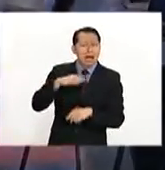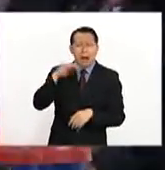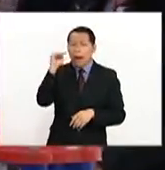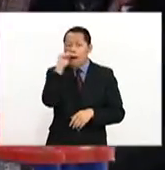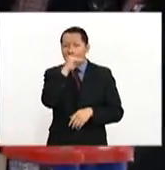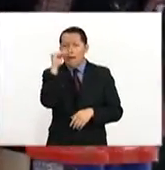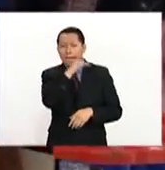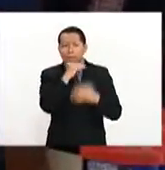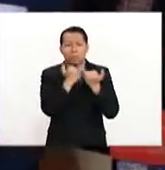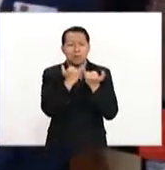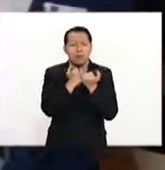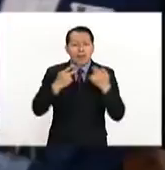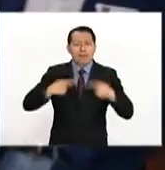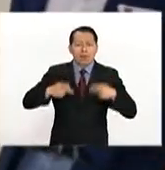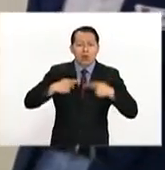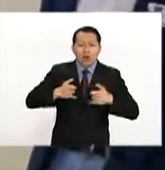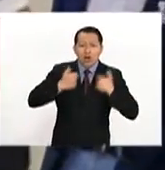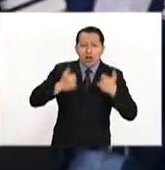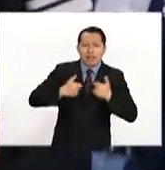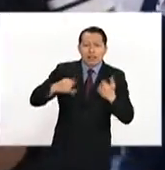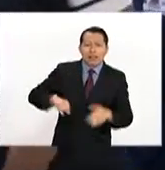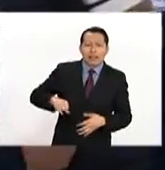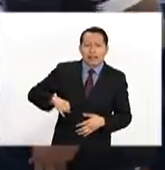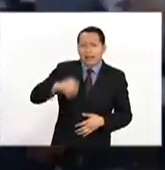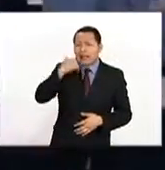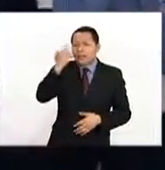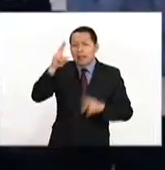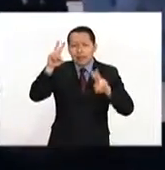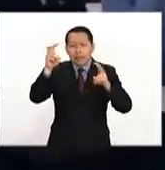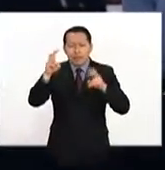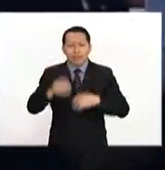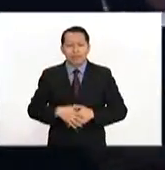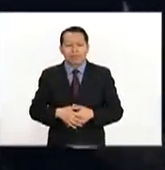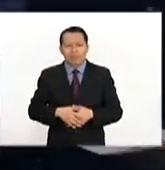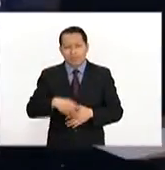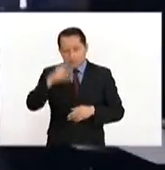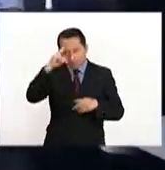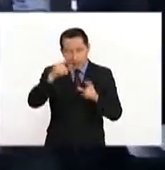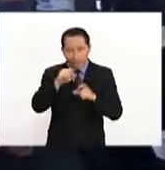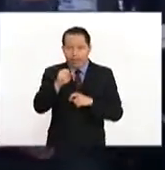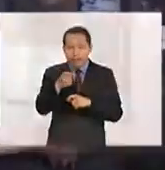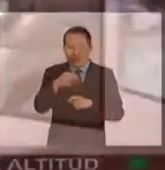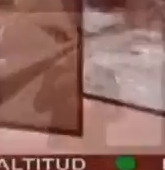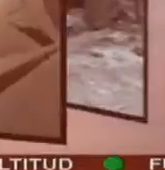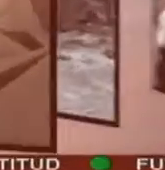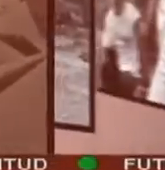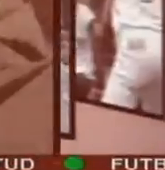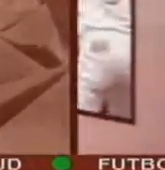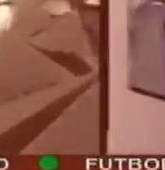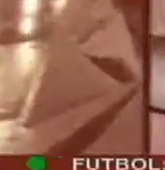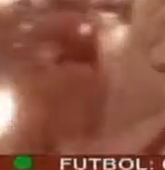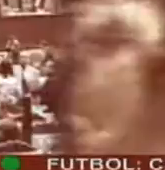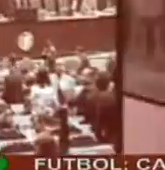gratuita para todos los jóvenes que estén interesados en este tema. Para México al Día, Jacqueline López Arate.